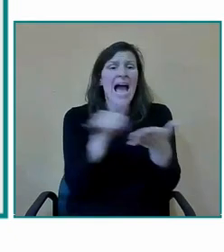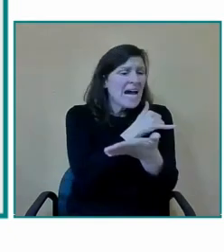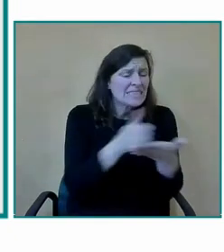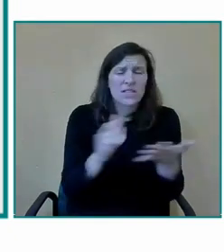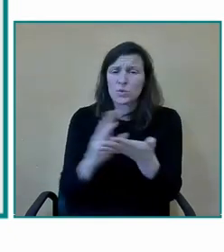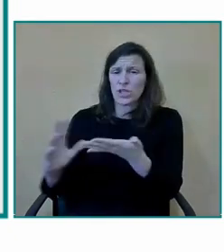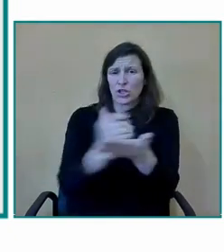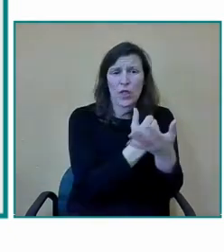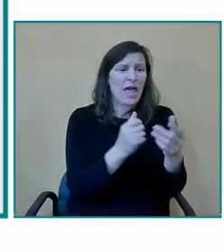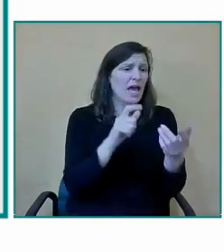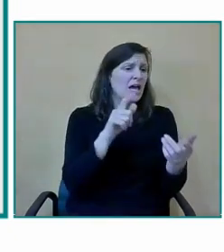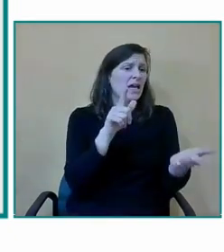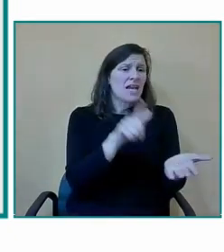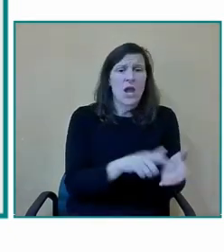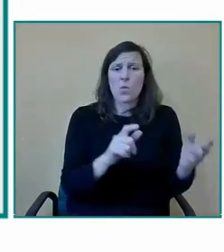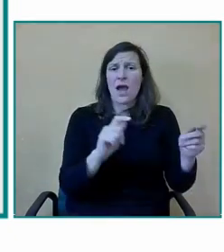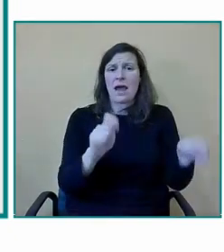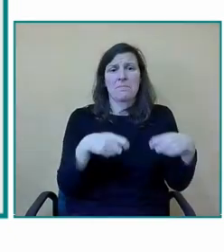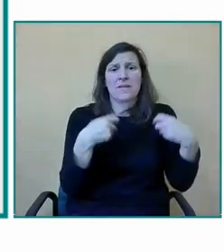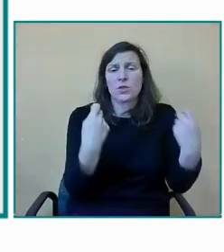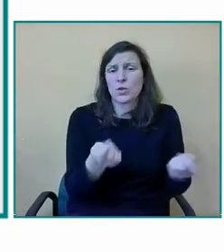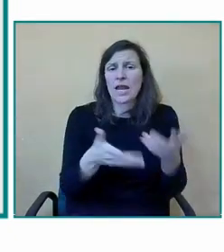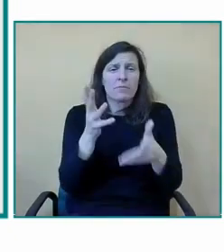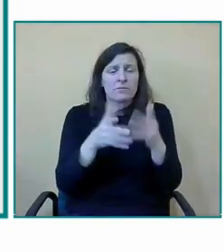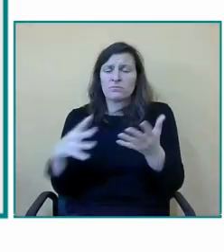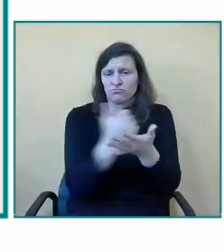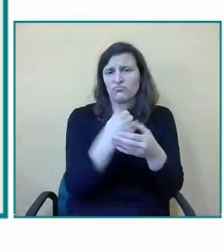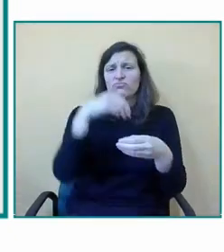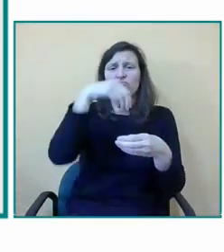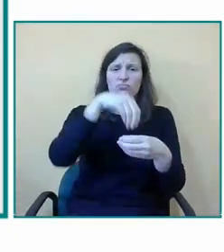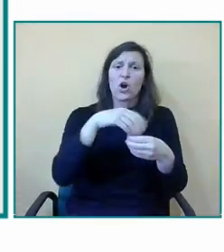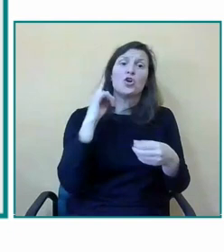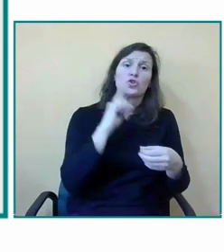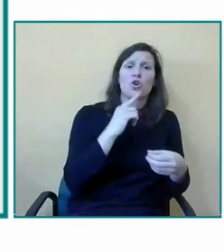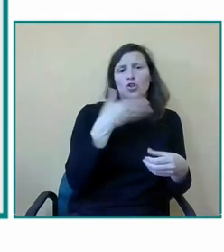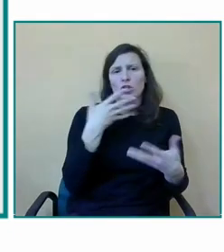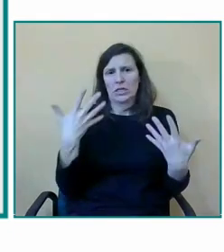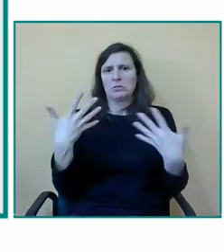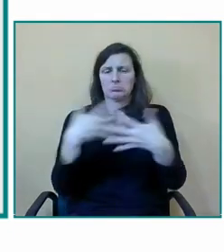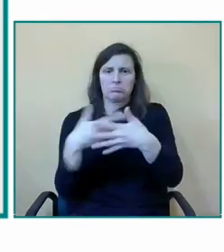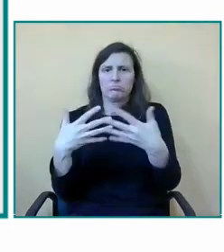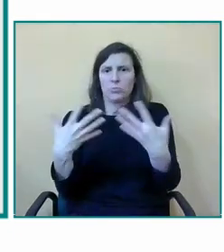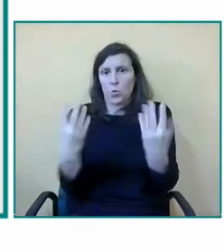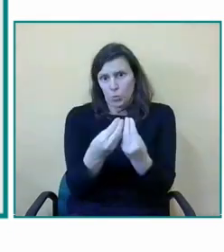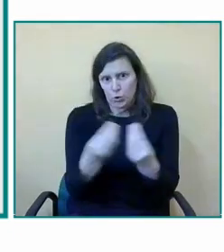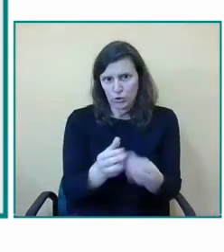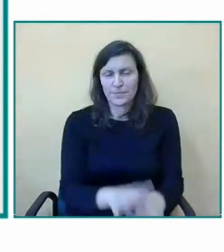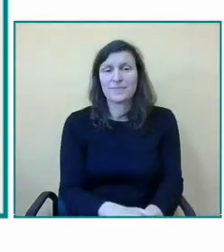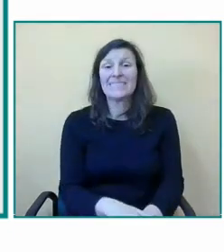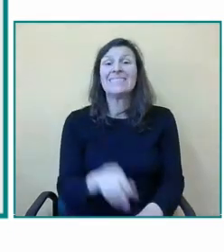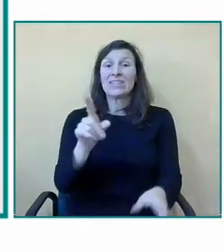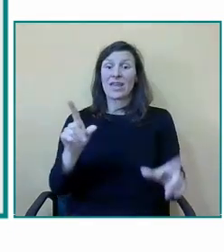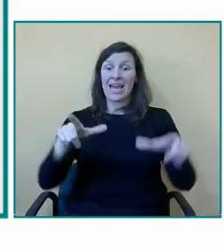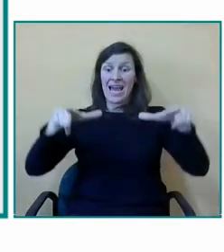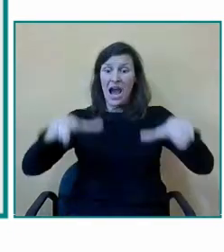asignaturas y en todas las actividades y la figura del tutor es acompañada en todo momento por la figura del cotutor que hablábamos antes